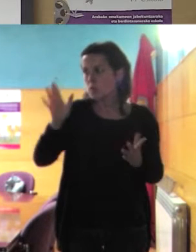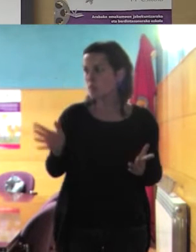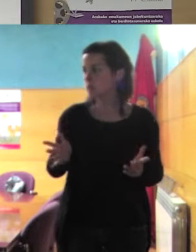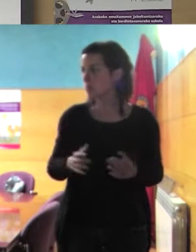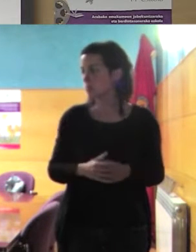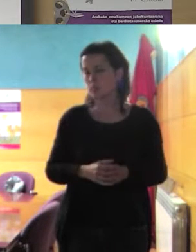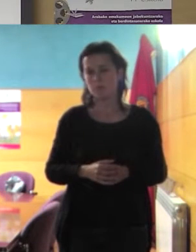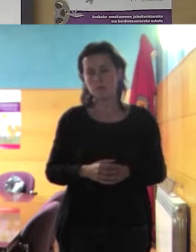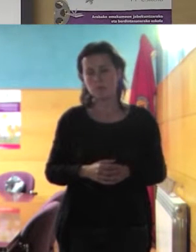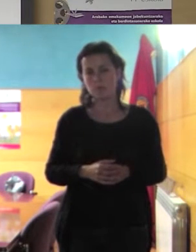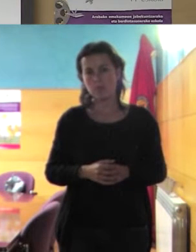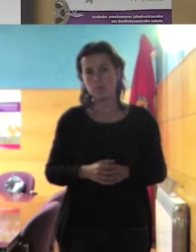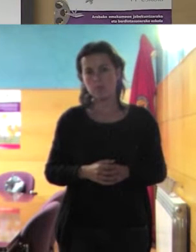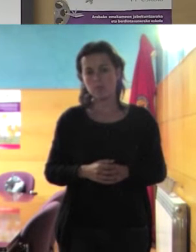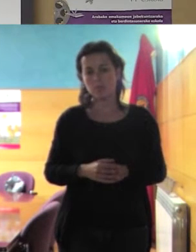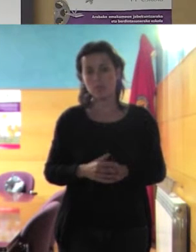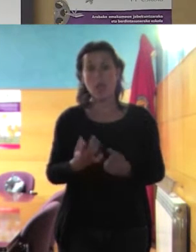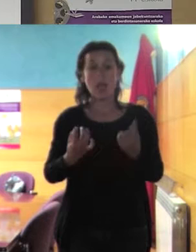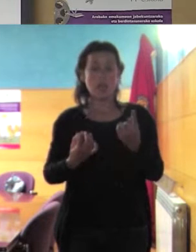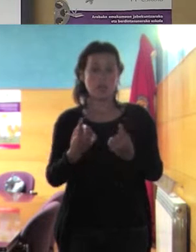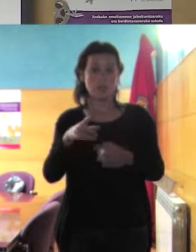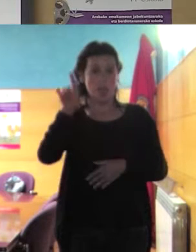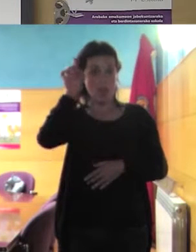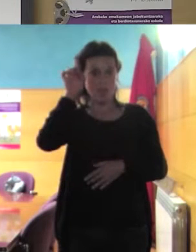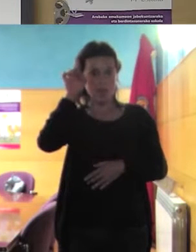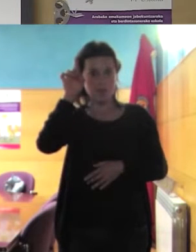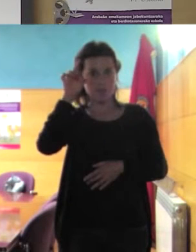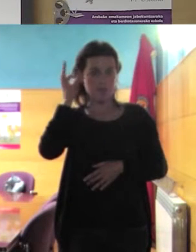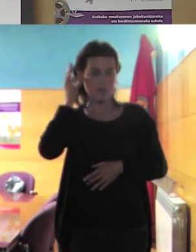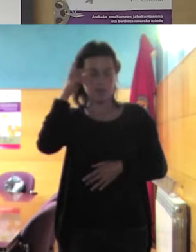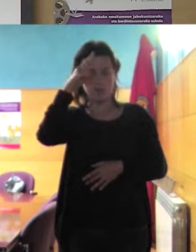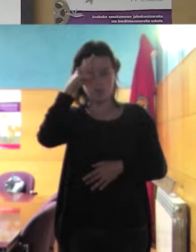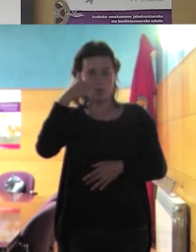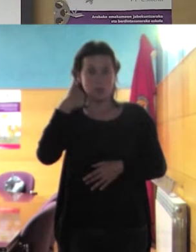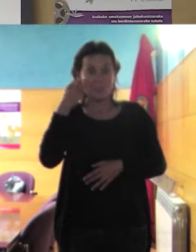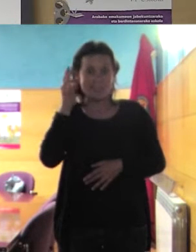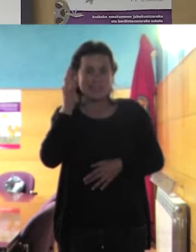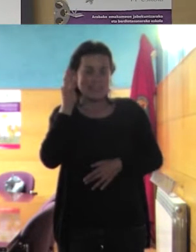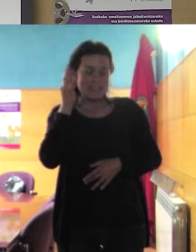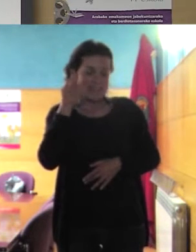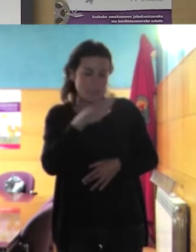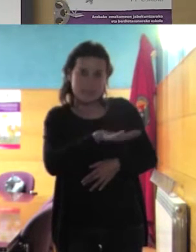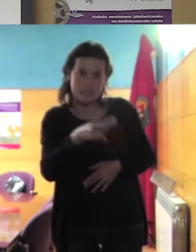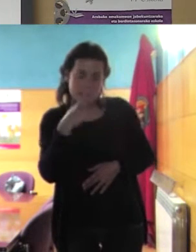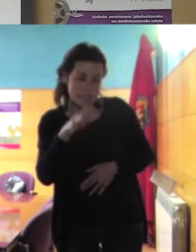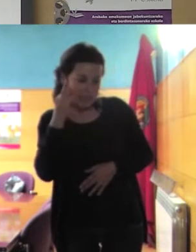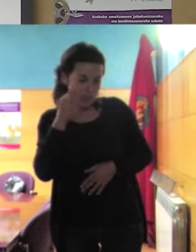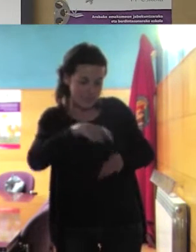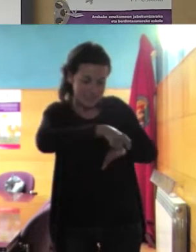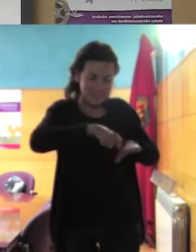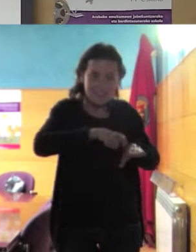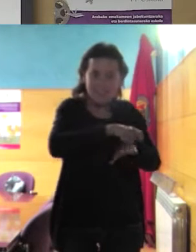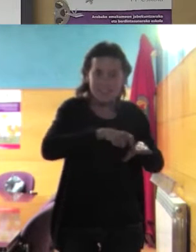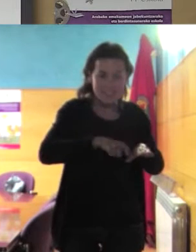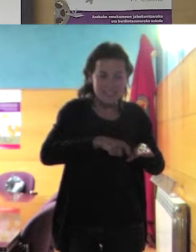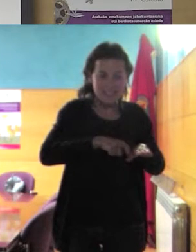aunque a la maestra a veces le preocupa que hay niñas que vienen con sandalias de tiras lo cual les impide que en el recreo puedan jugar